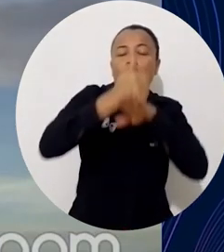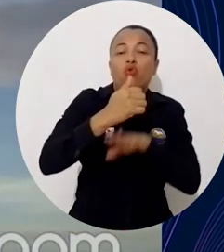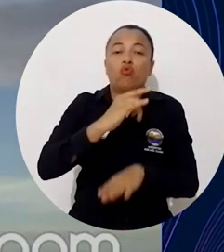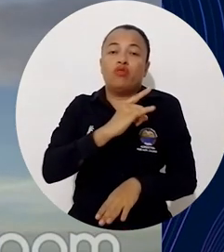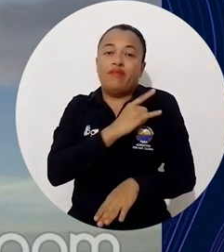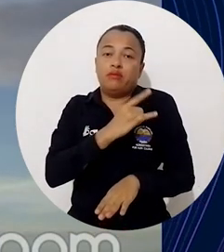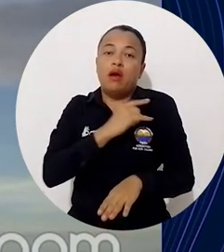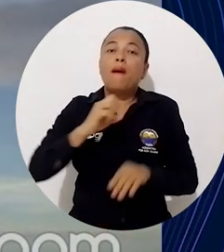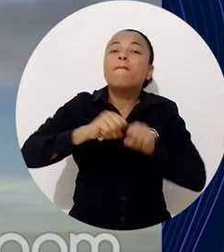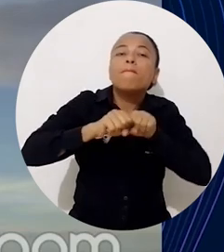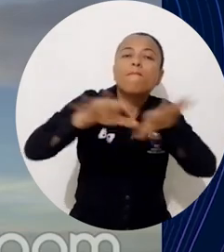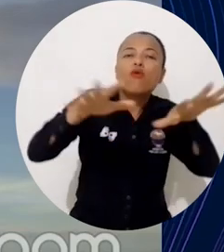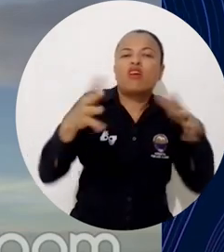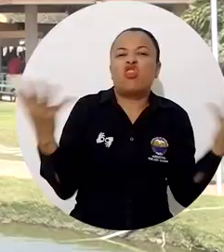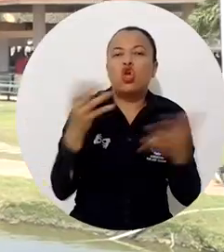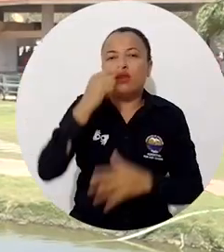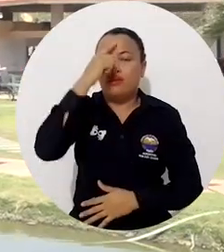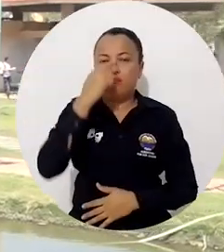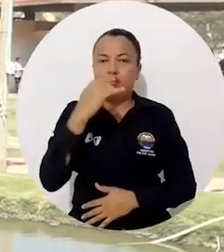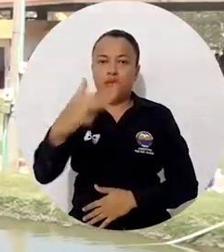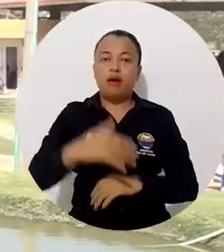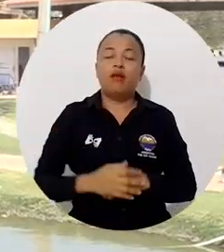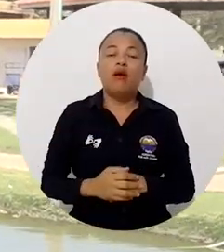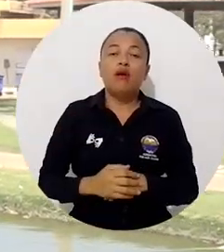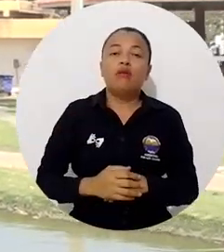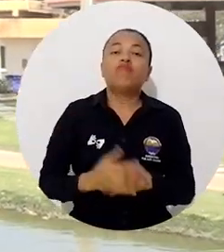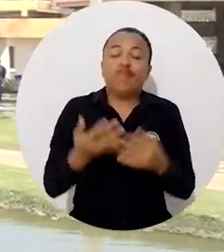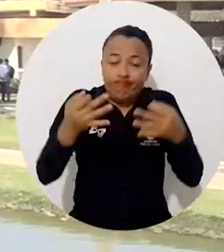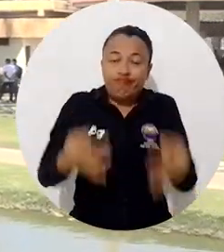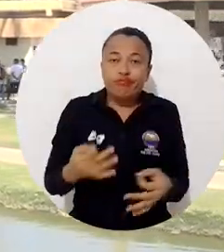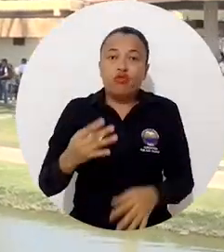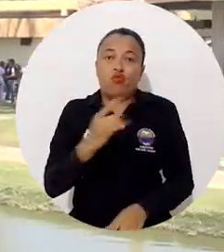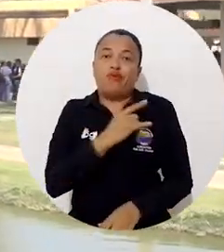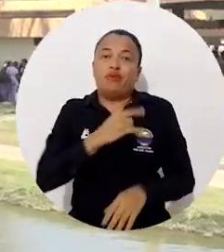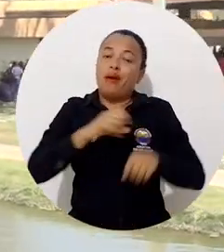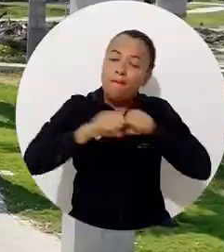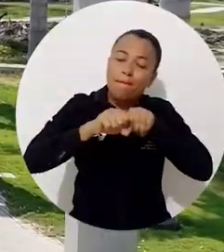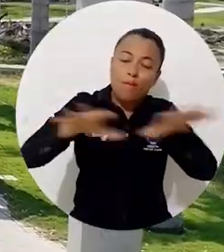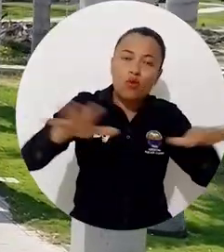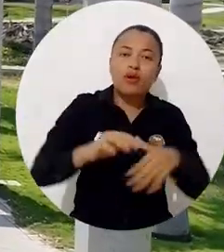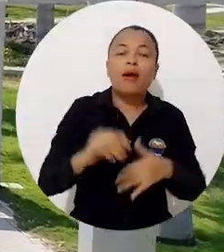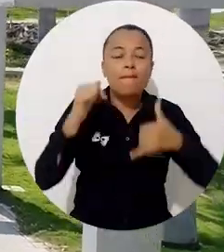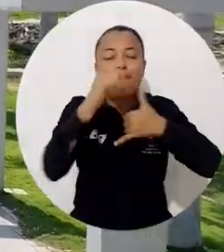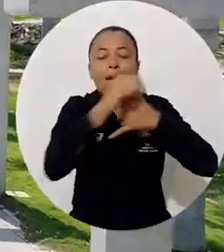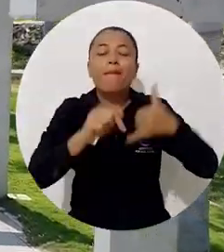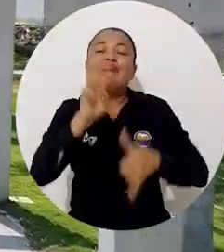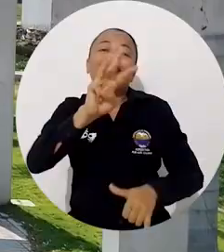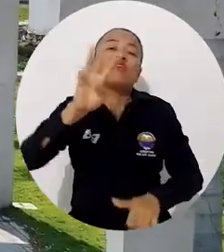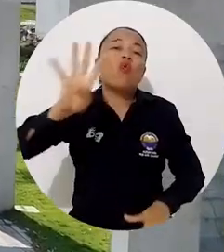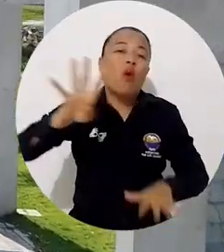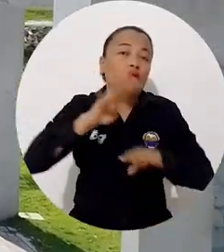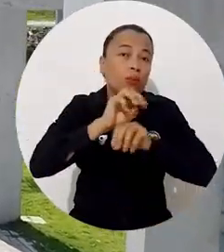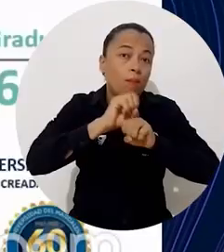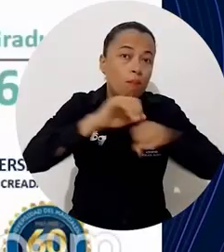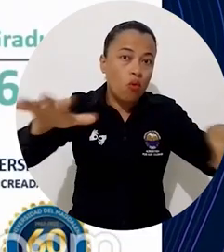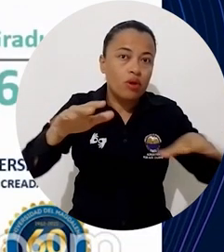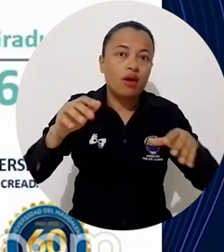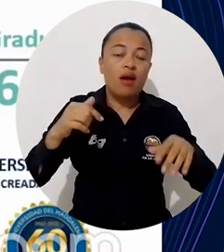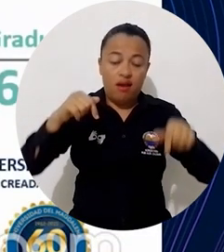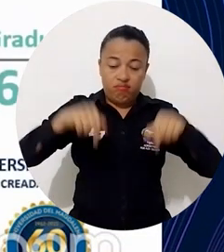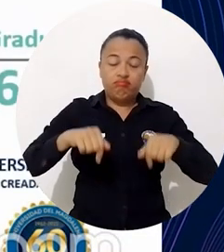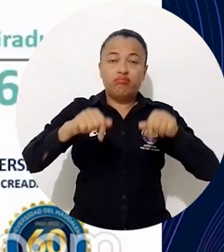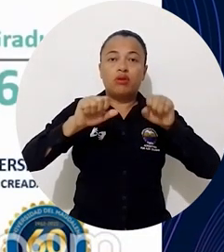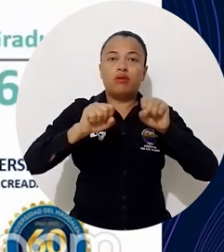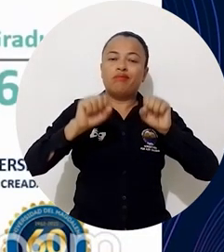rector de una universidad pública en Santa Marta. Somos una universidad pública, una de las 34 universidades que hay en Colombia, acreditada por alta calidad